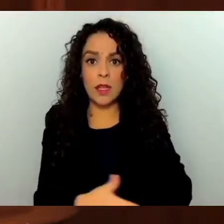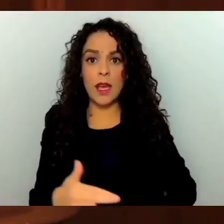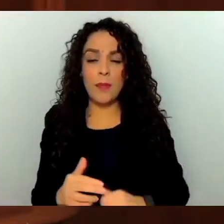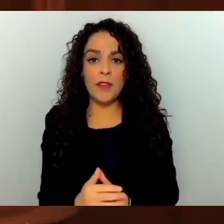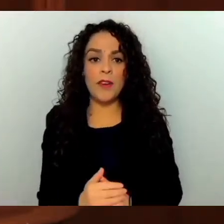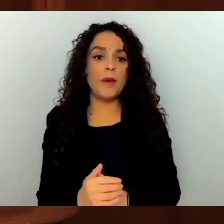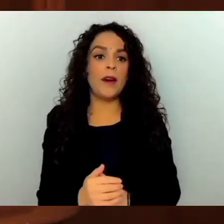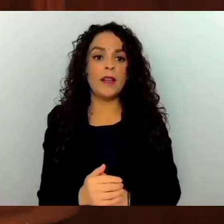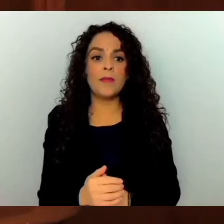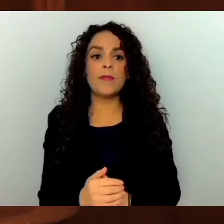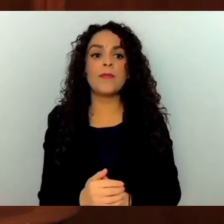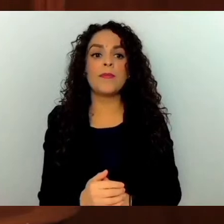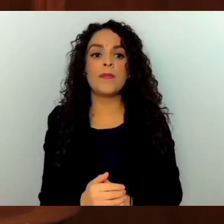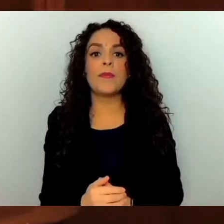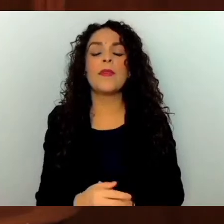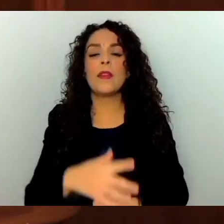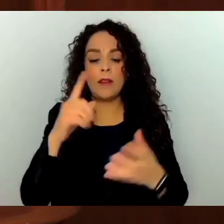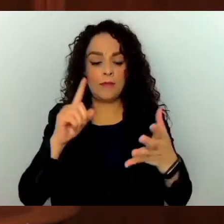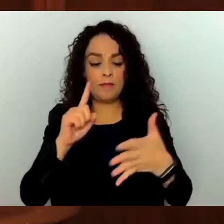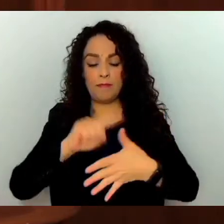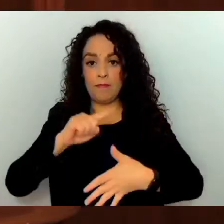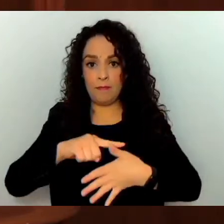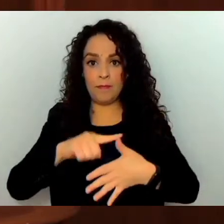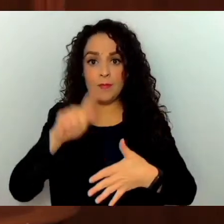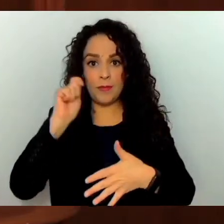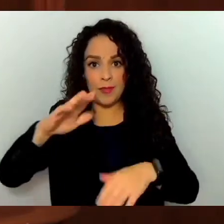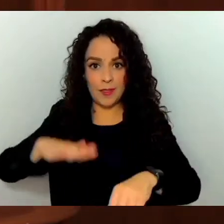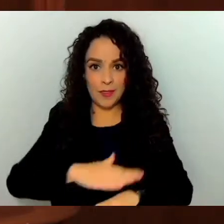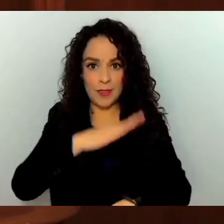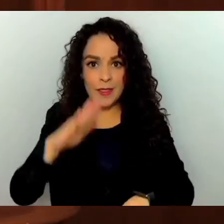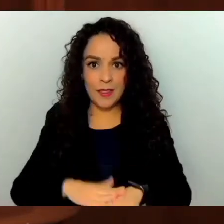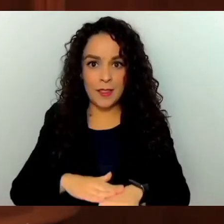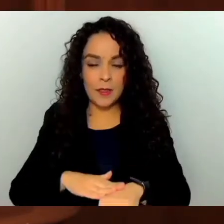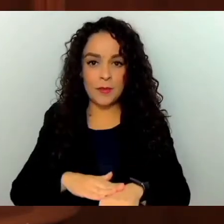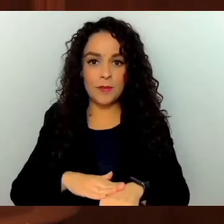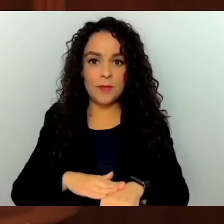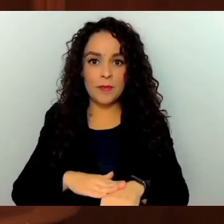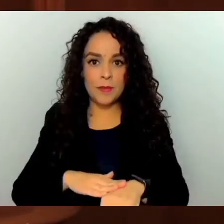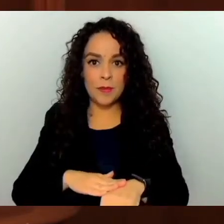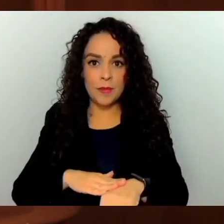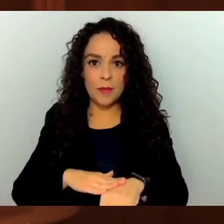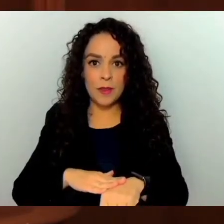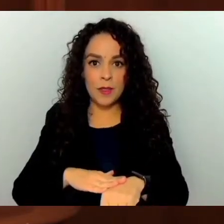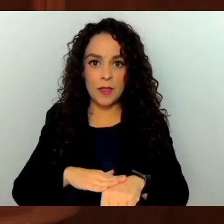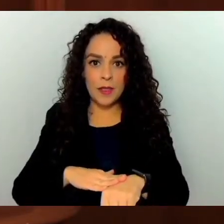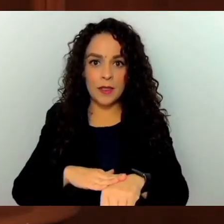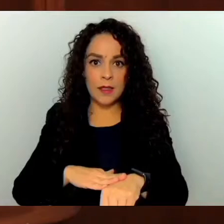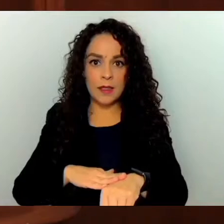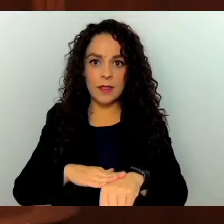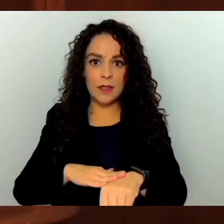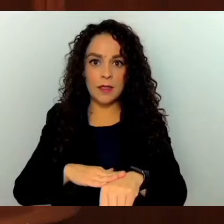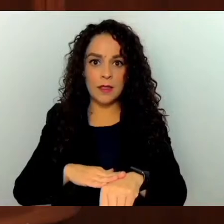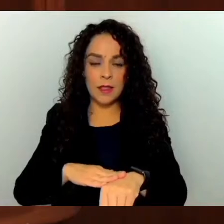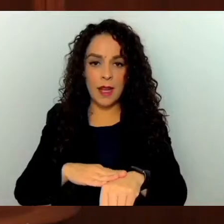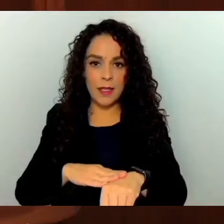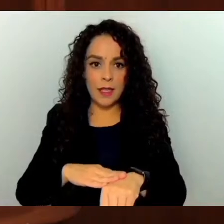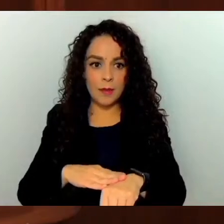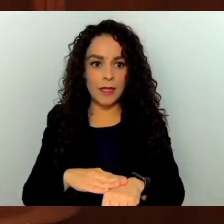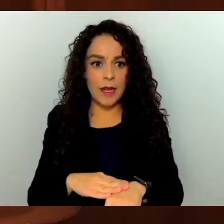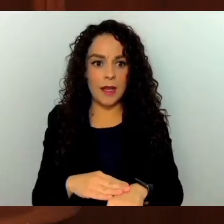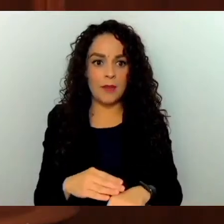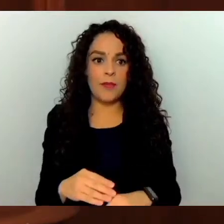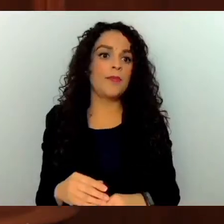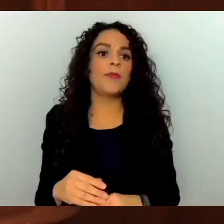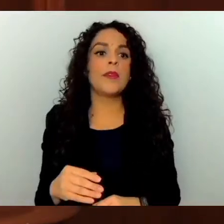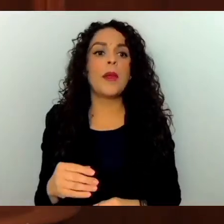la solicitud. Quinto, con base en la evaluación documental de idoneidad, la propuesta del programa de trabajo y la experiencia en materia de